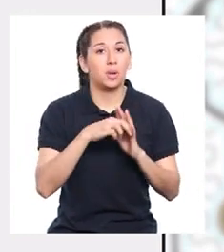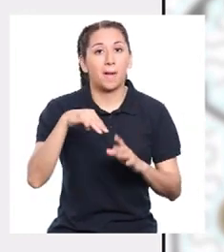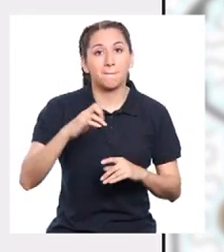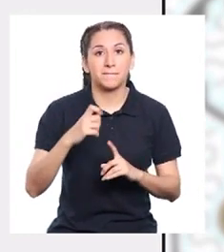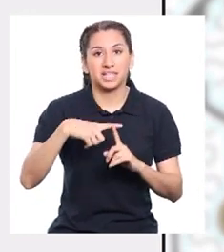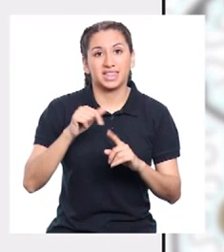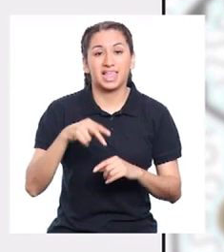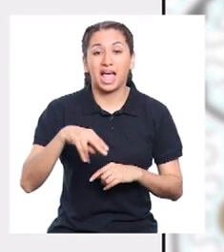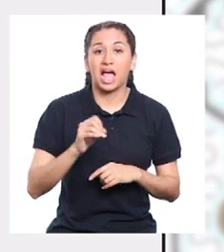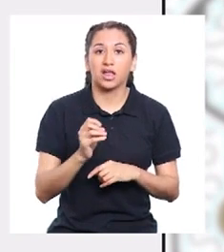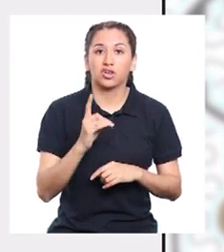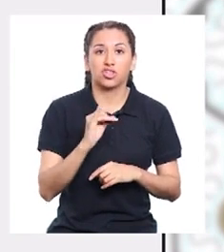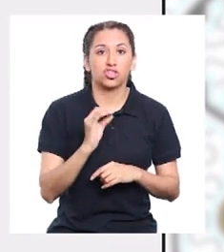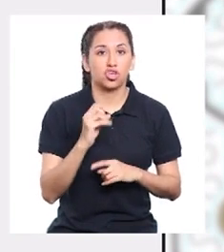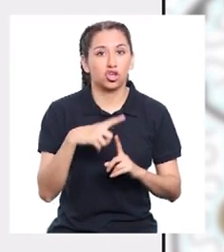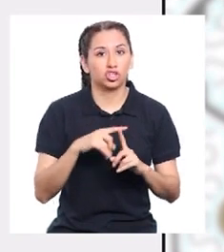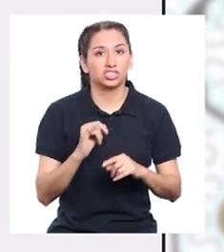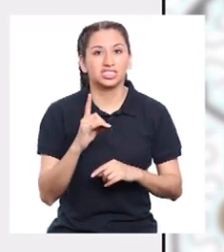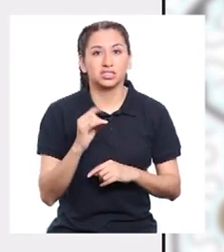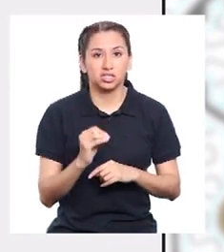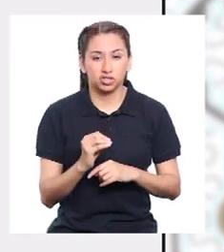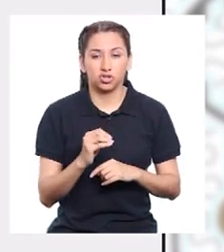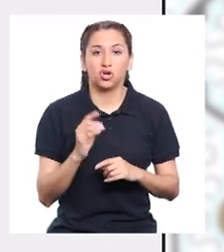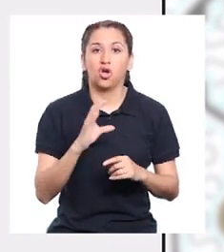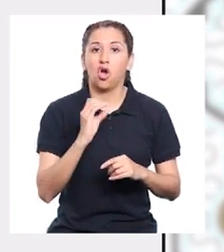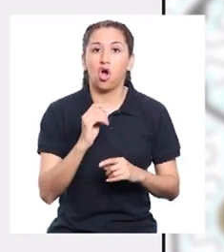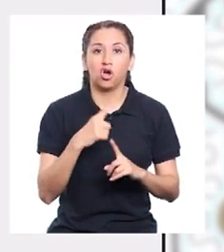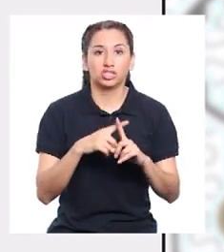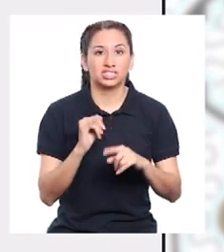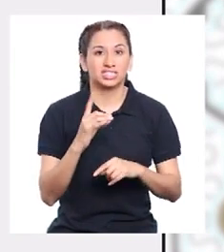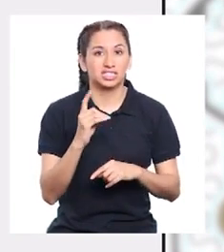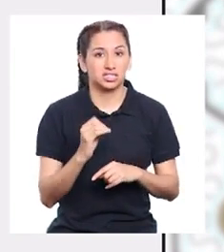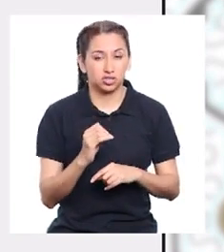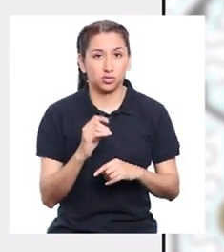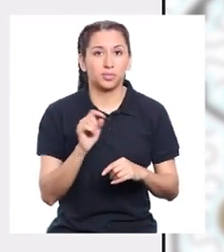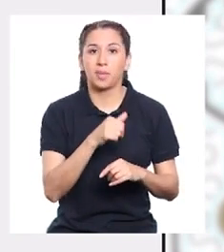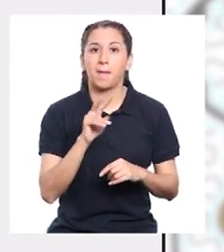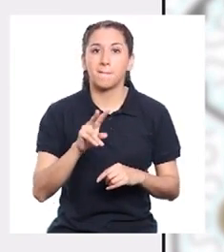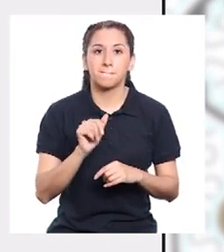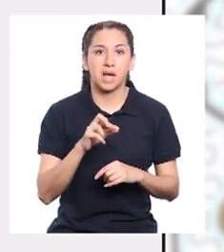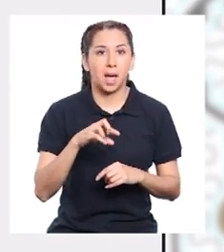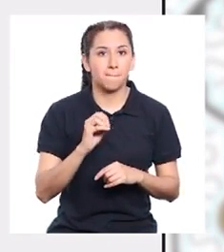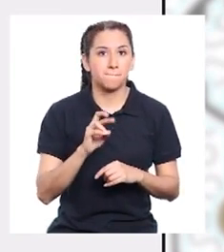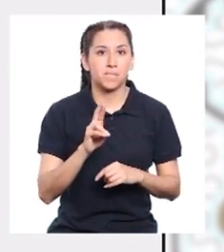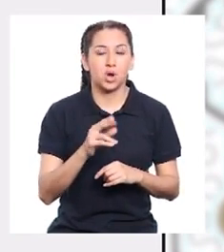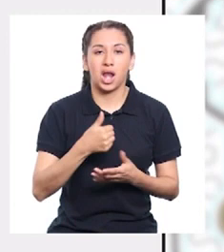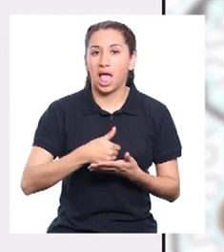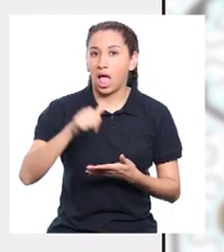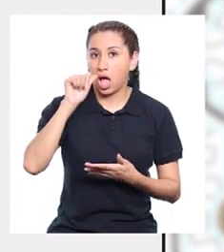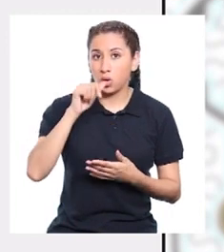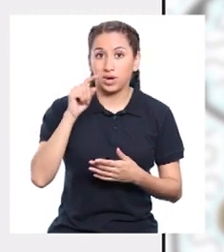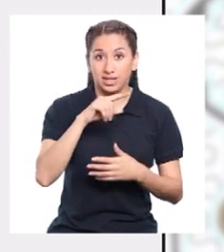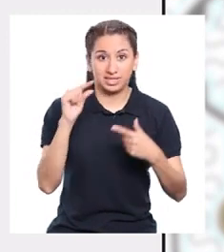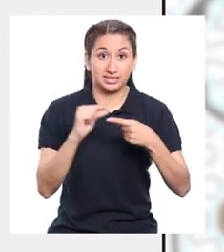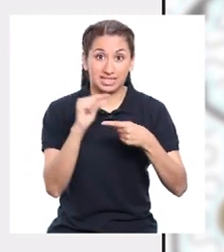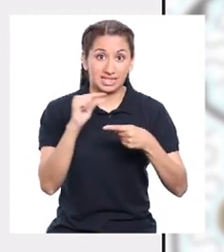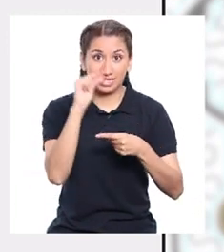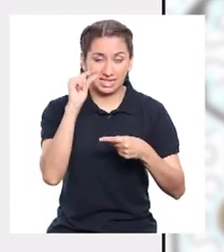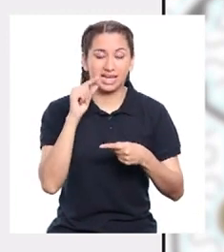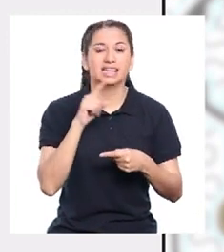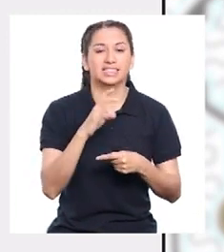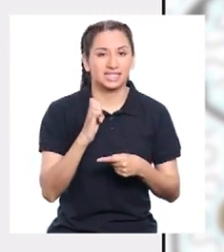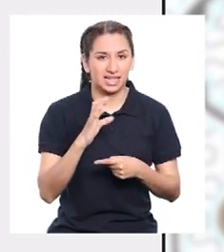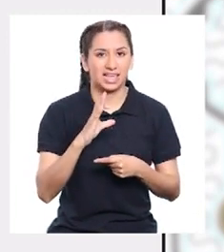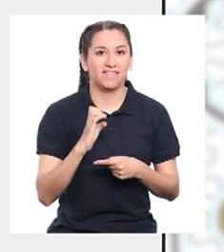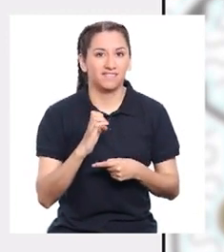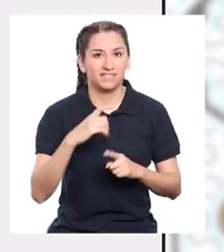como el metano, dióxido de carbono, óxido de nitrógeno, ozono y vapor de agua. Estos son los gases de efecto